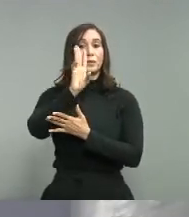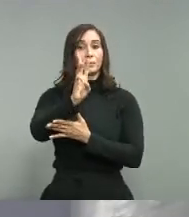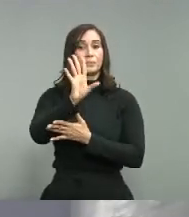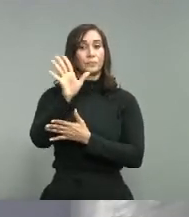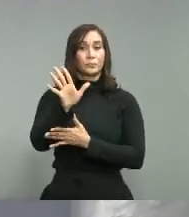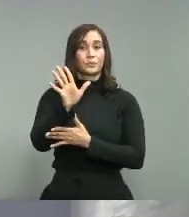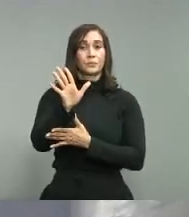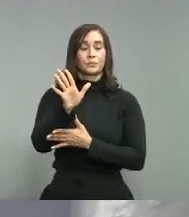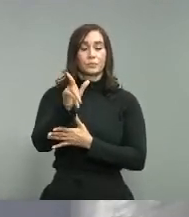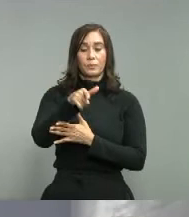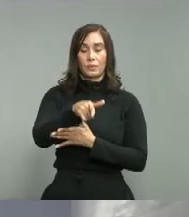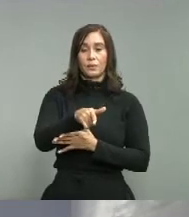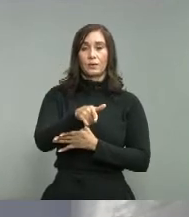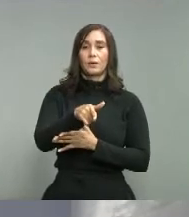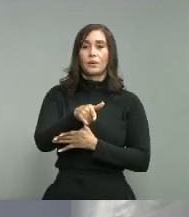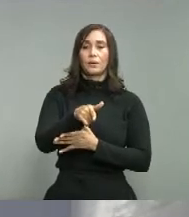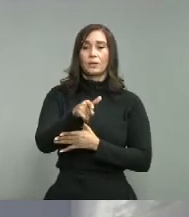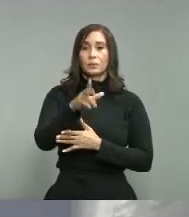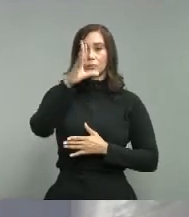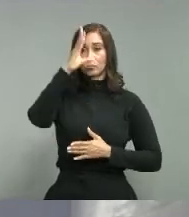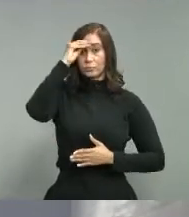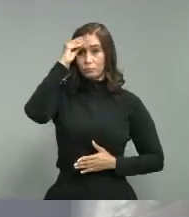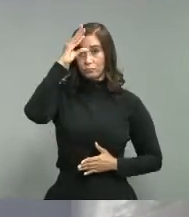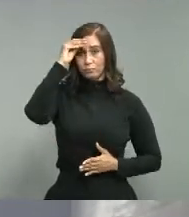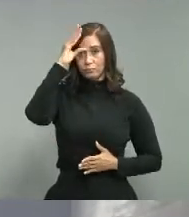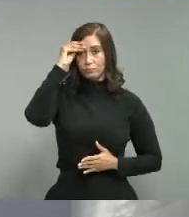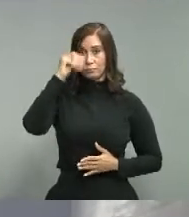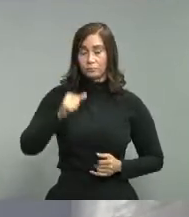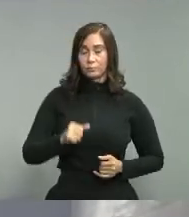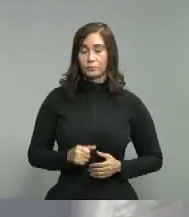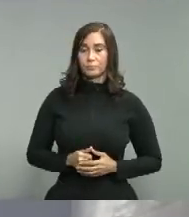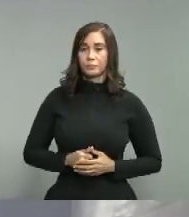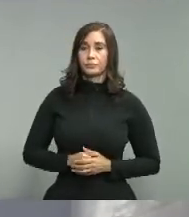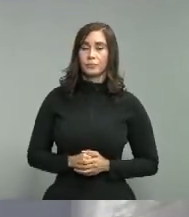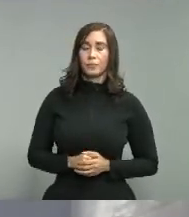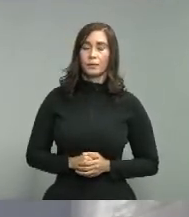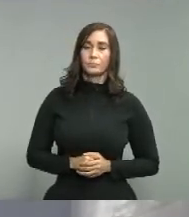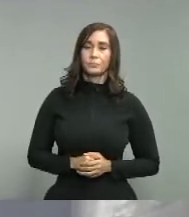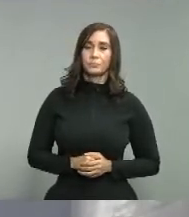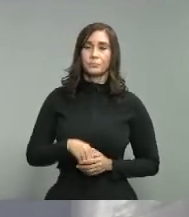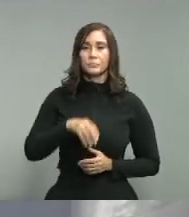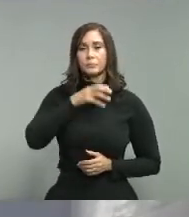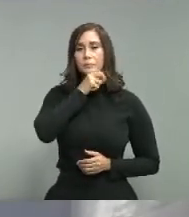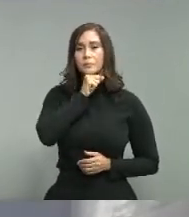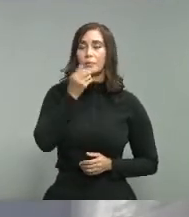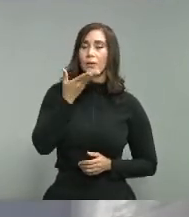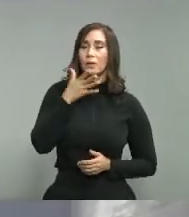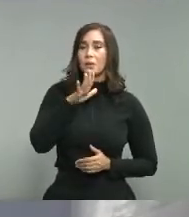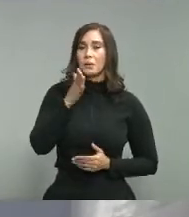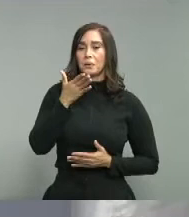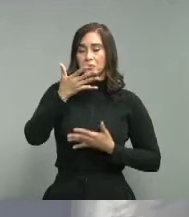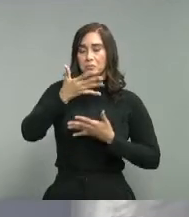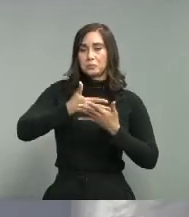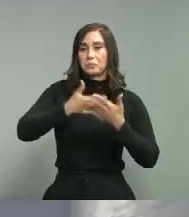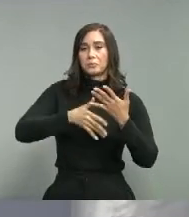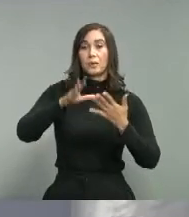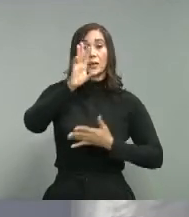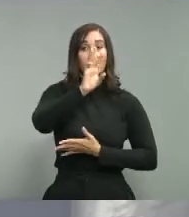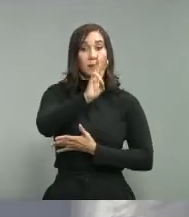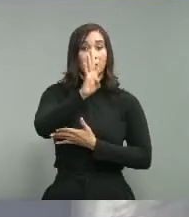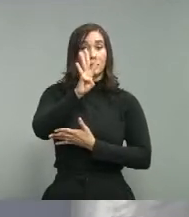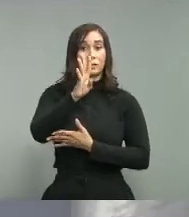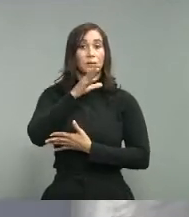son hombres La edad media registrada 64